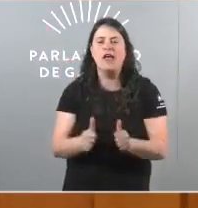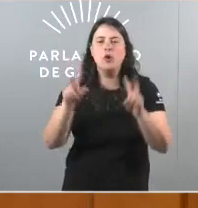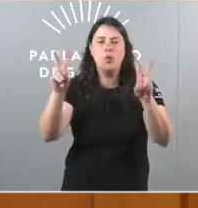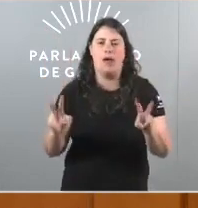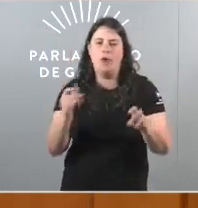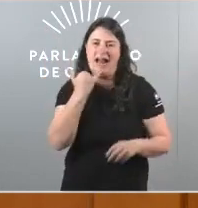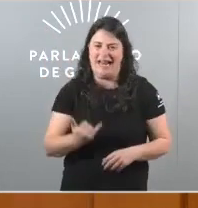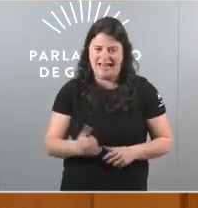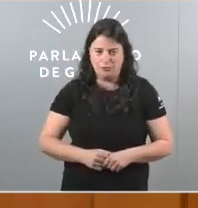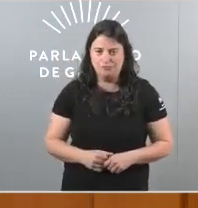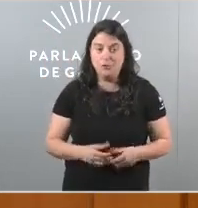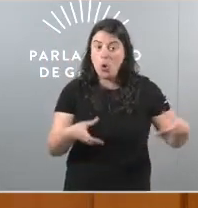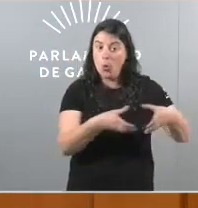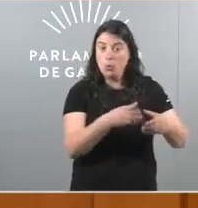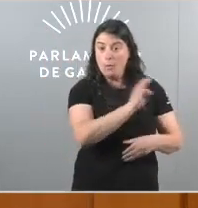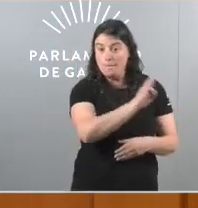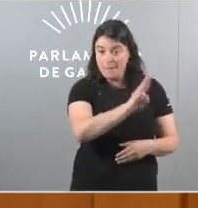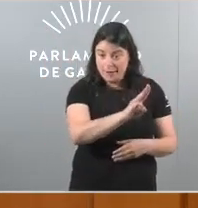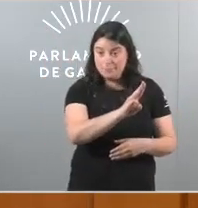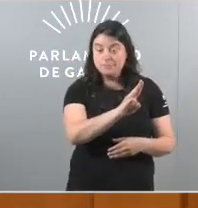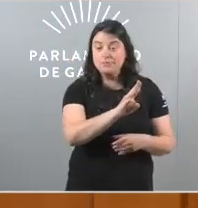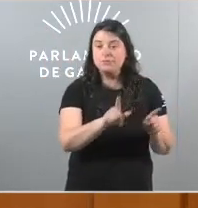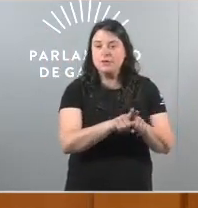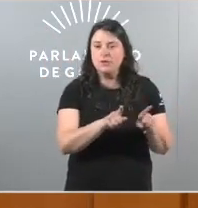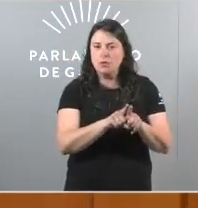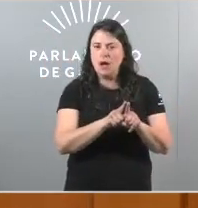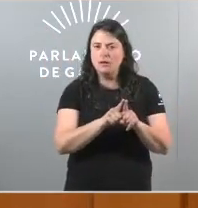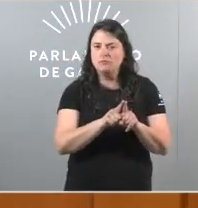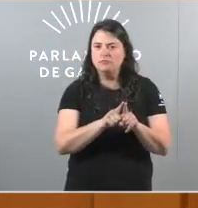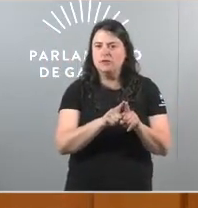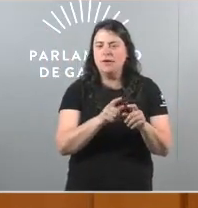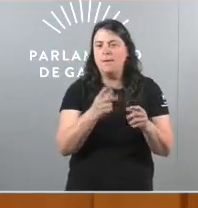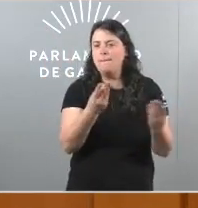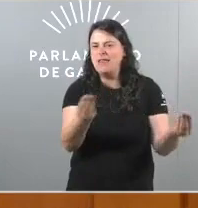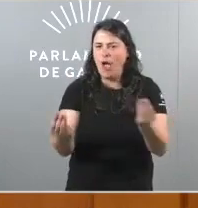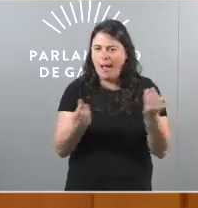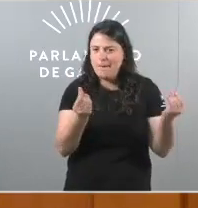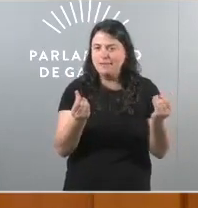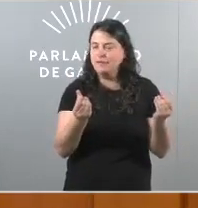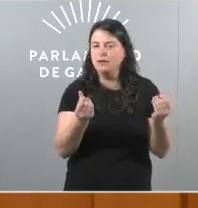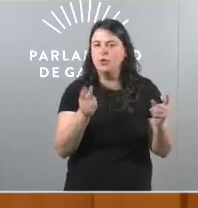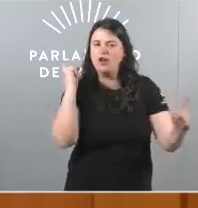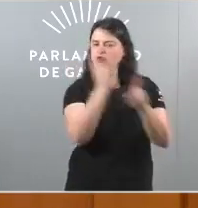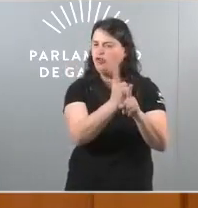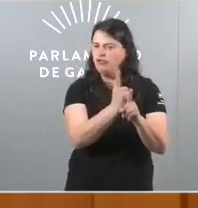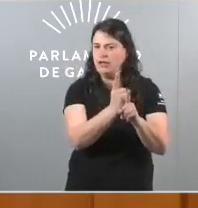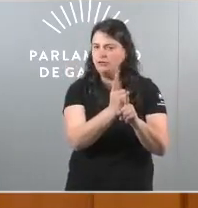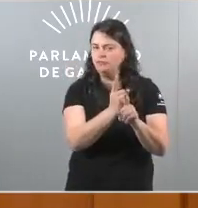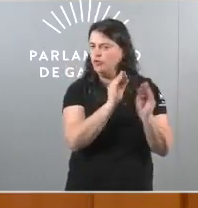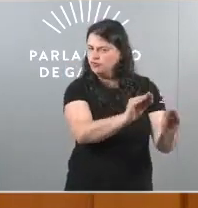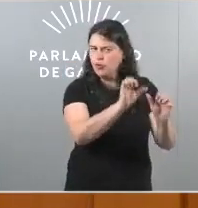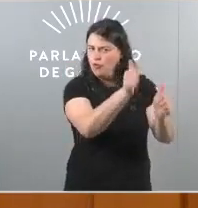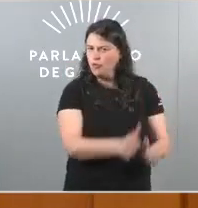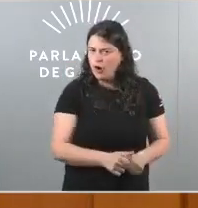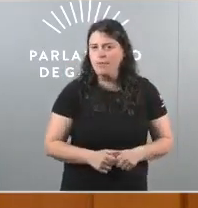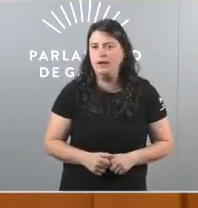O goberno do Partido Popular fixo do ataque ao medio ambiente un sinal de identidade Aí está a